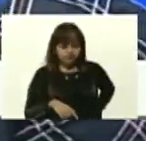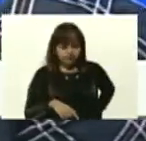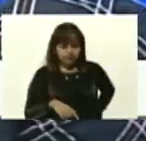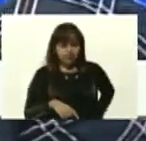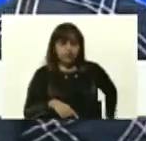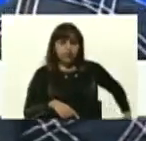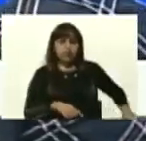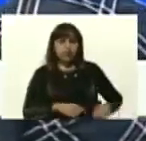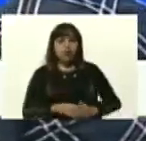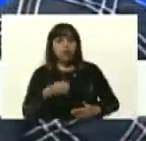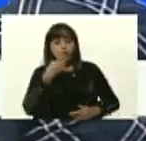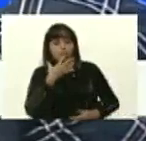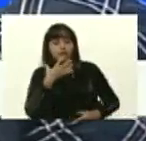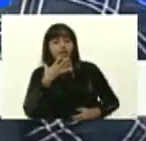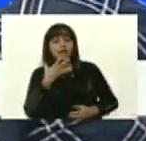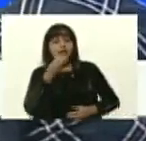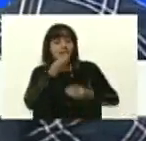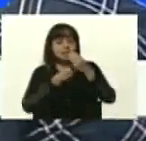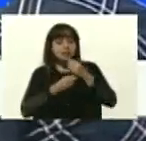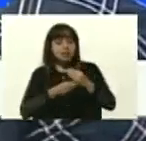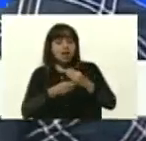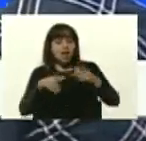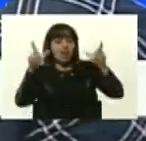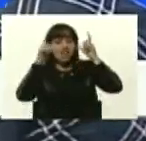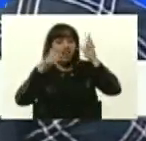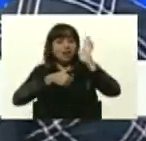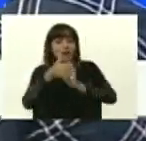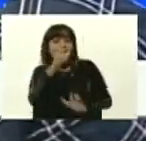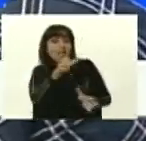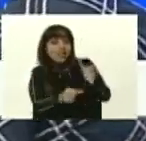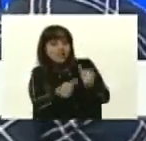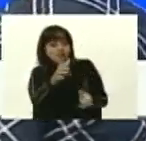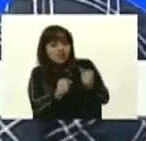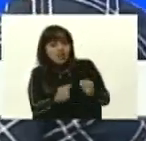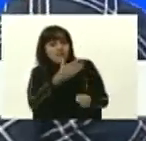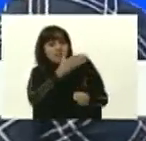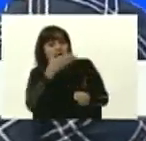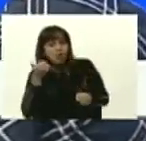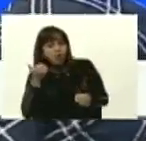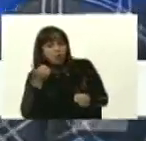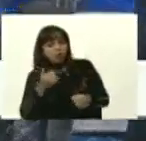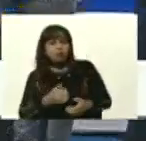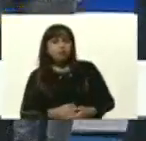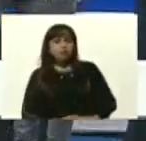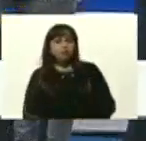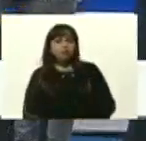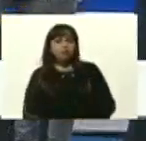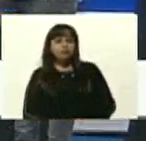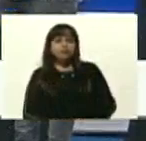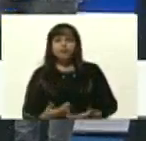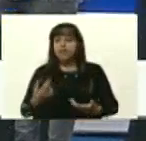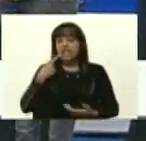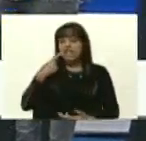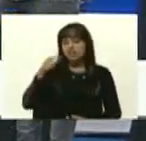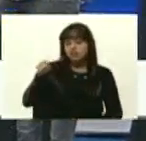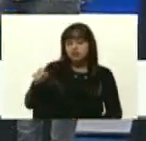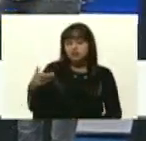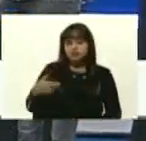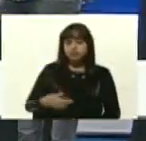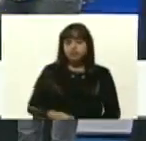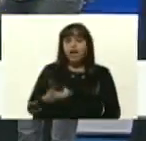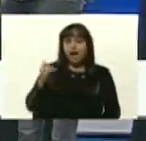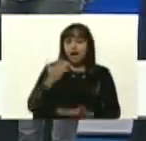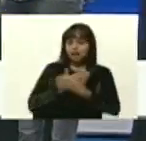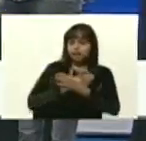las vacas producen más leche y de mejor calidad. Más carne, mejor carne. ¿Qué dices tú? Le pusimos a la orden,